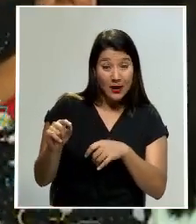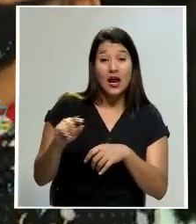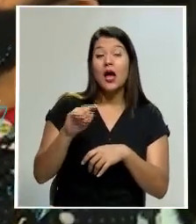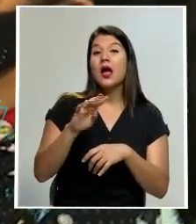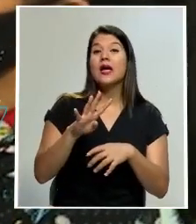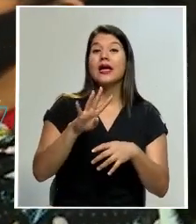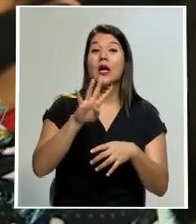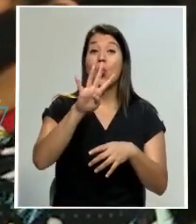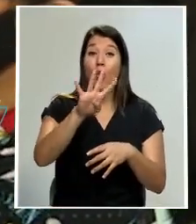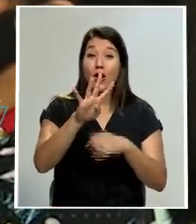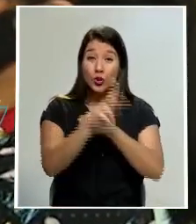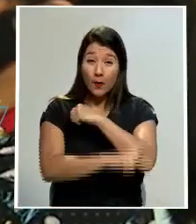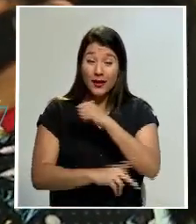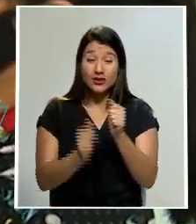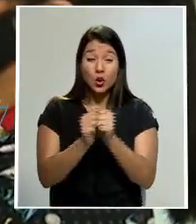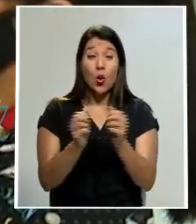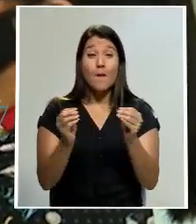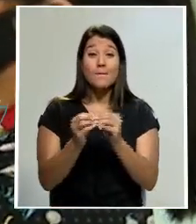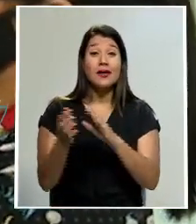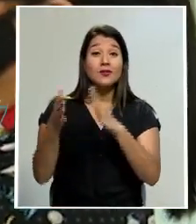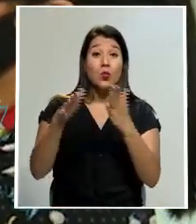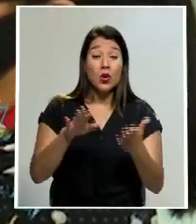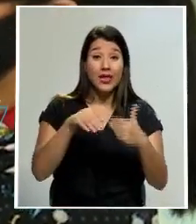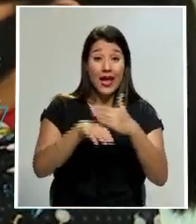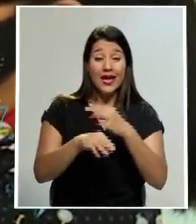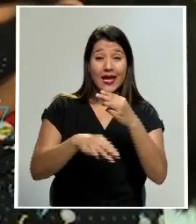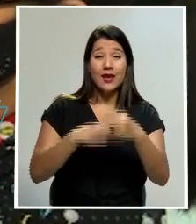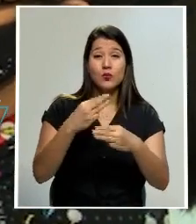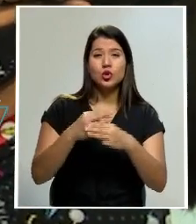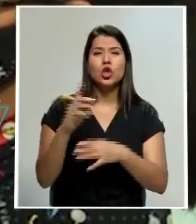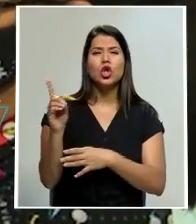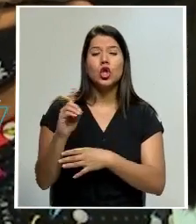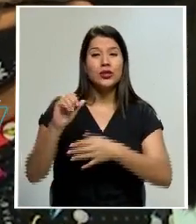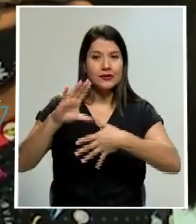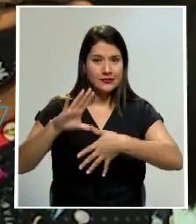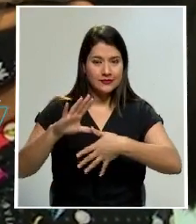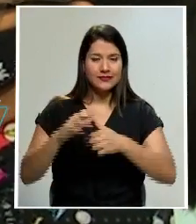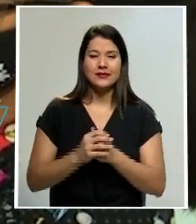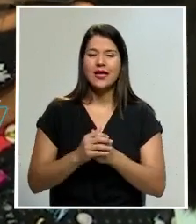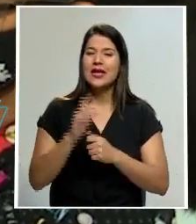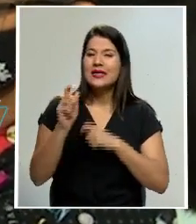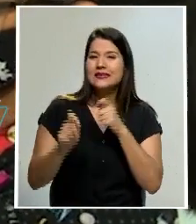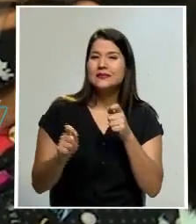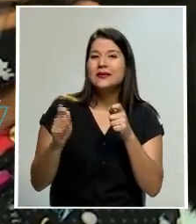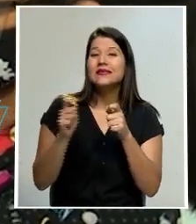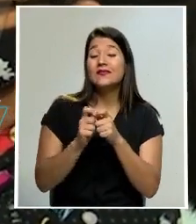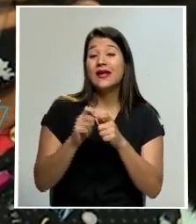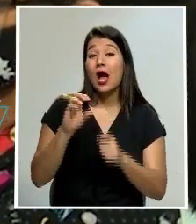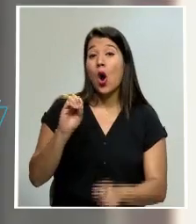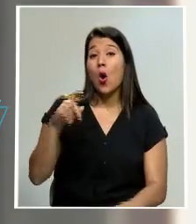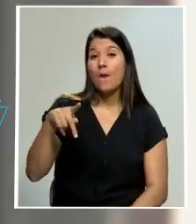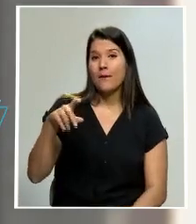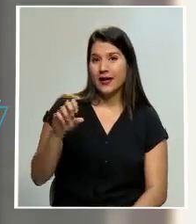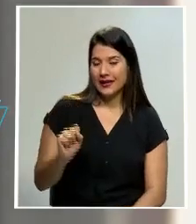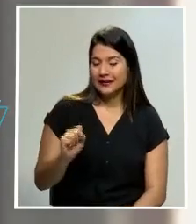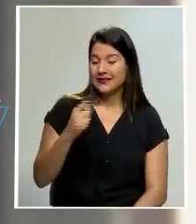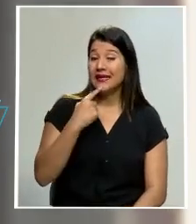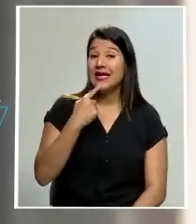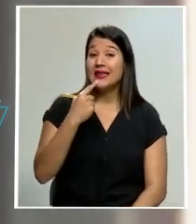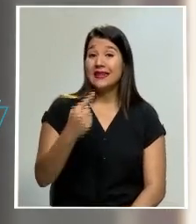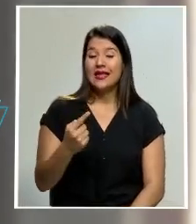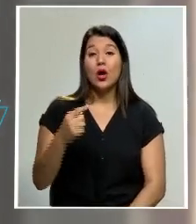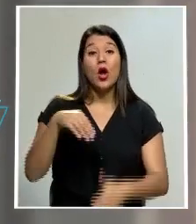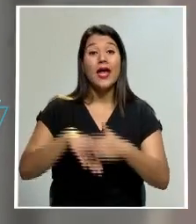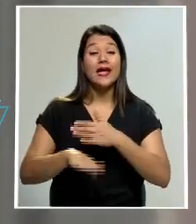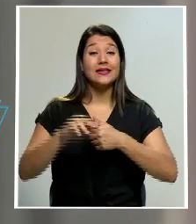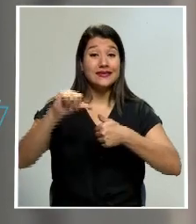número de muertes semanales reportadas en el mundo se ubicaron en las américas específicamente la OAPS registró que en